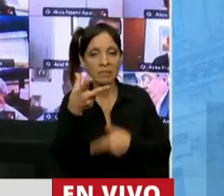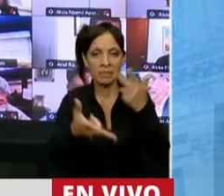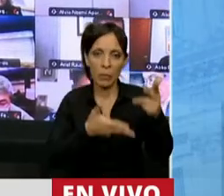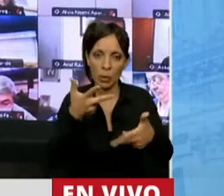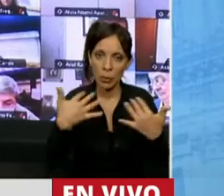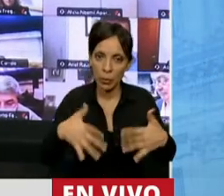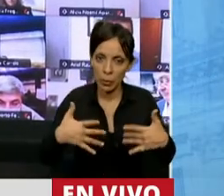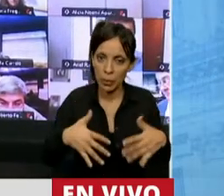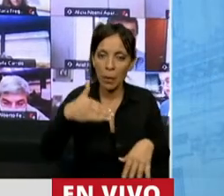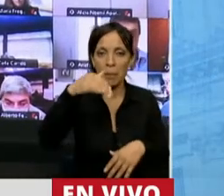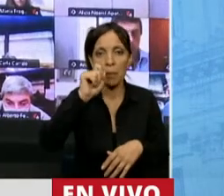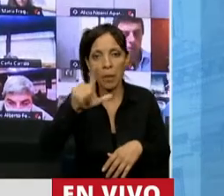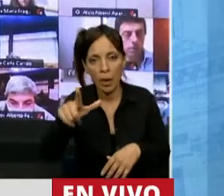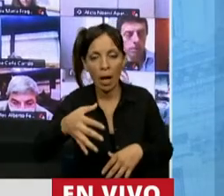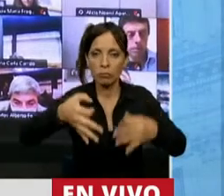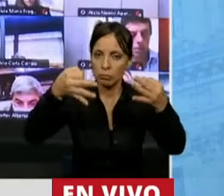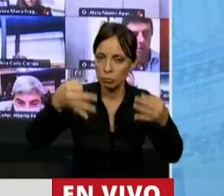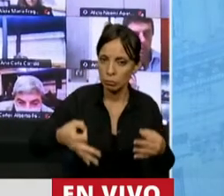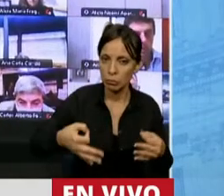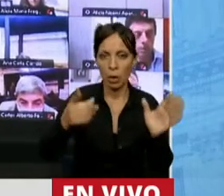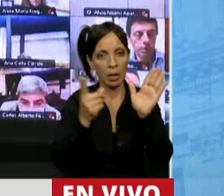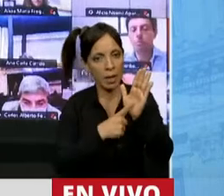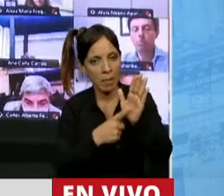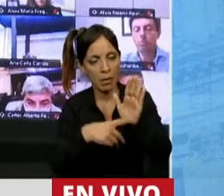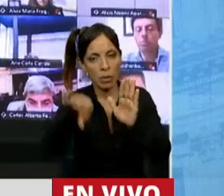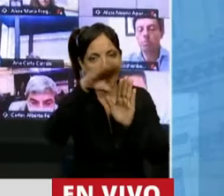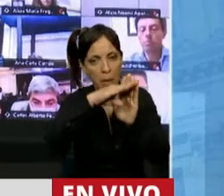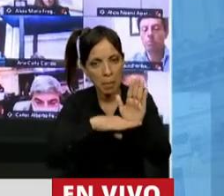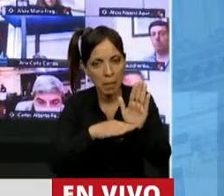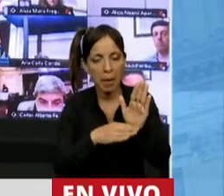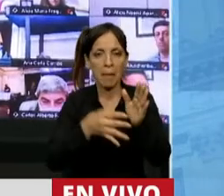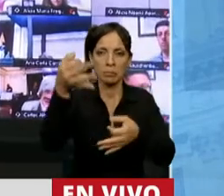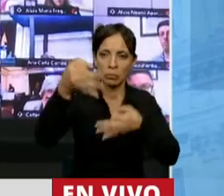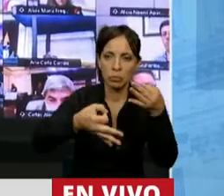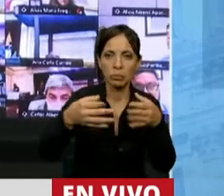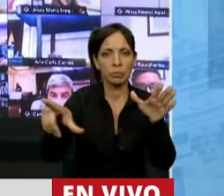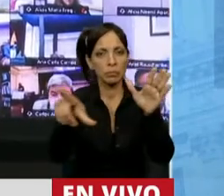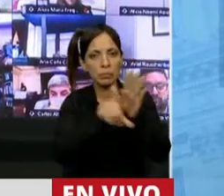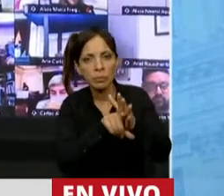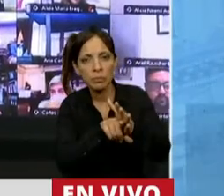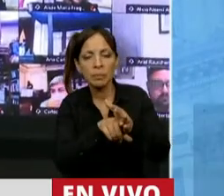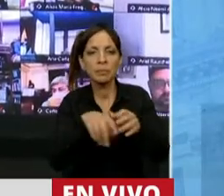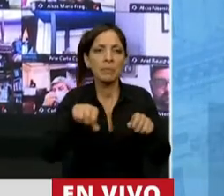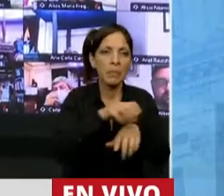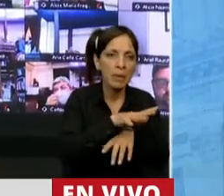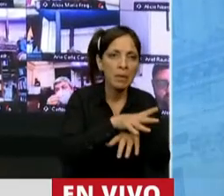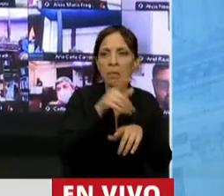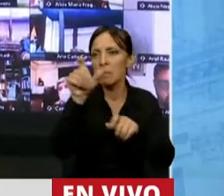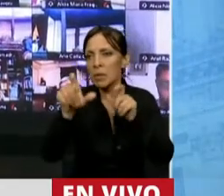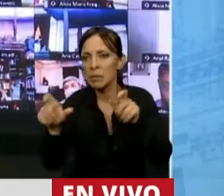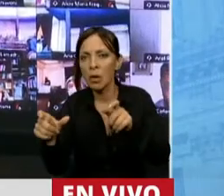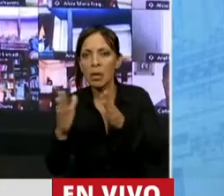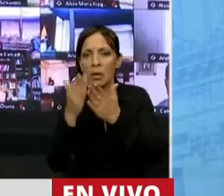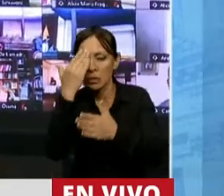de la moral, del reglamento, de la normativa, de los juristas, de Vidar Campos, de los civilistas, los